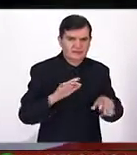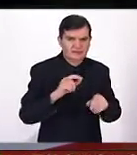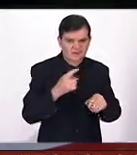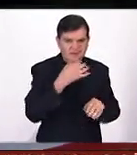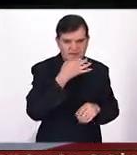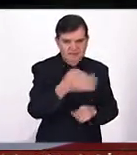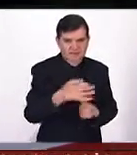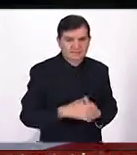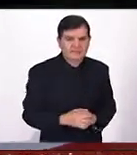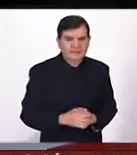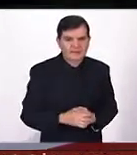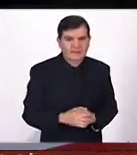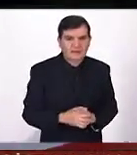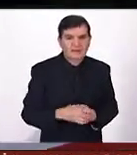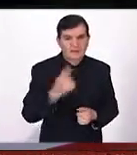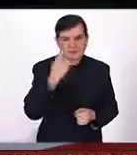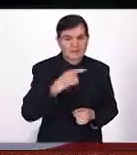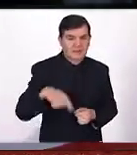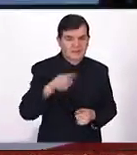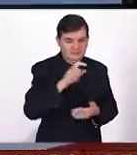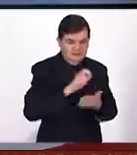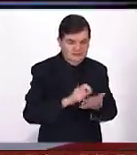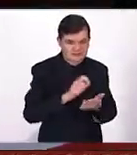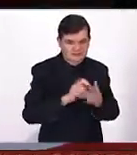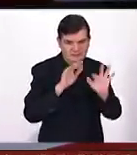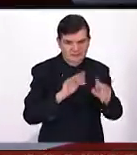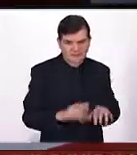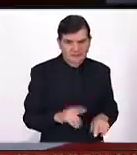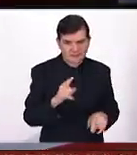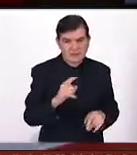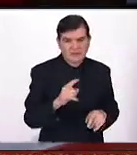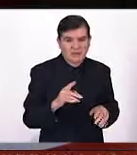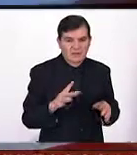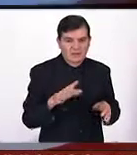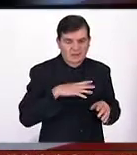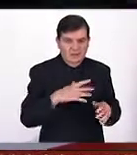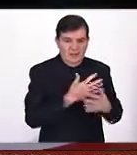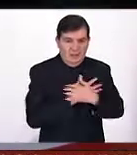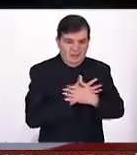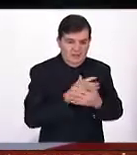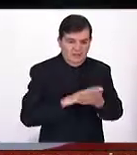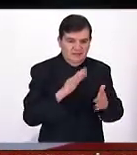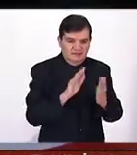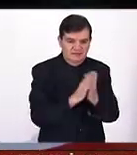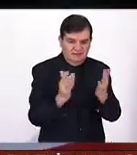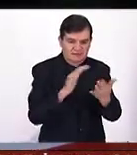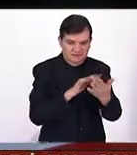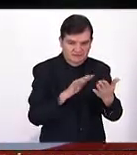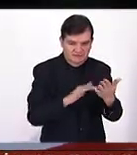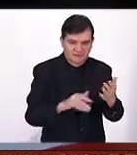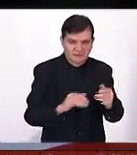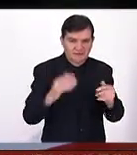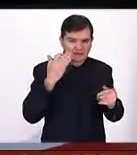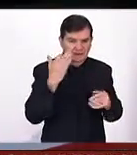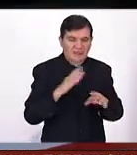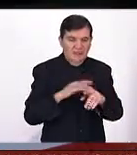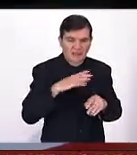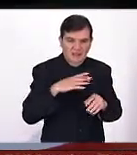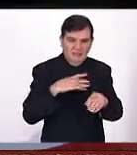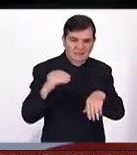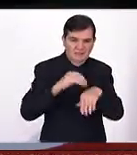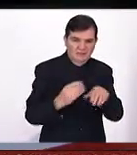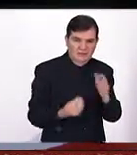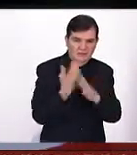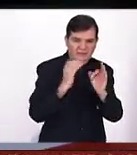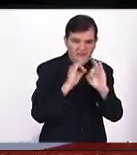mensaje. Y bueno, para los escritores aficionados o los amantes de la literatura, la red está generando una